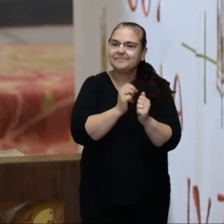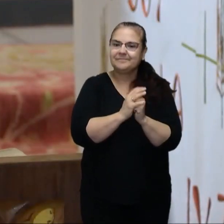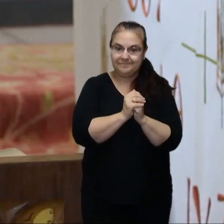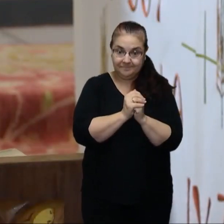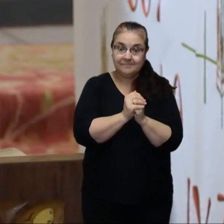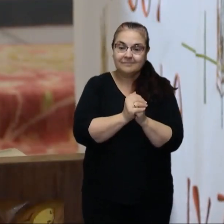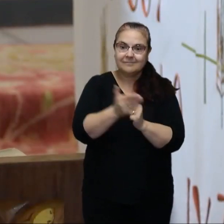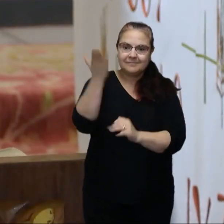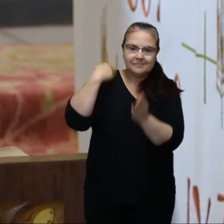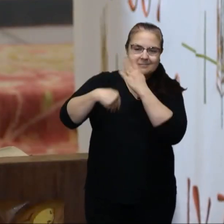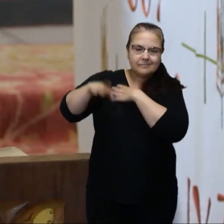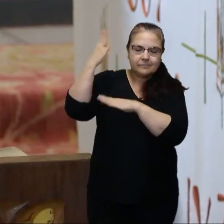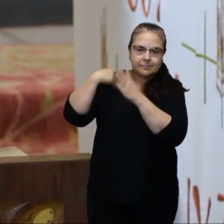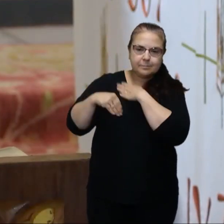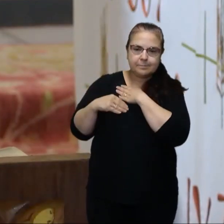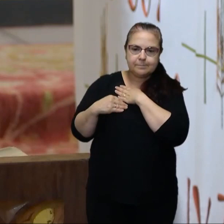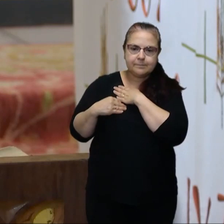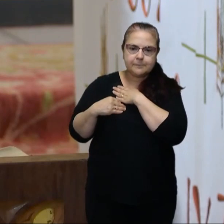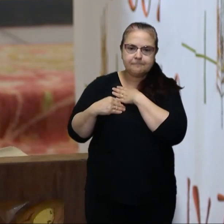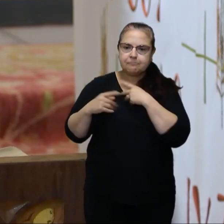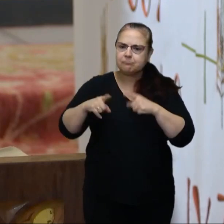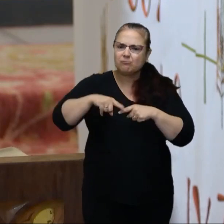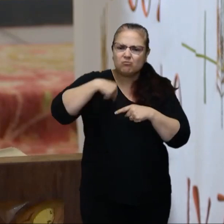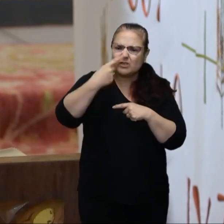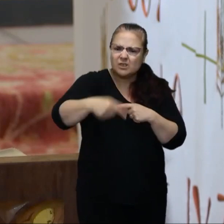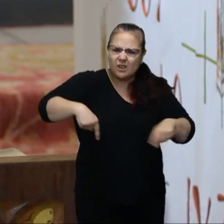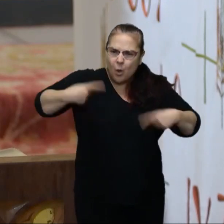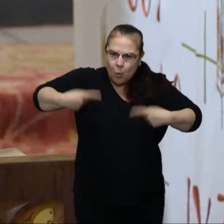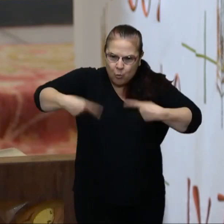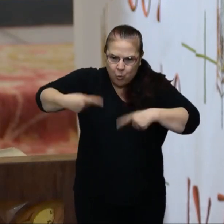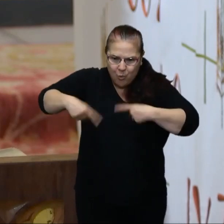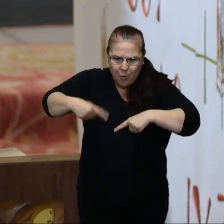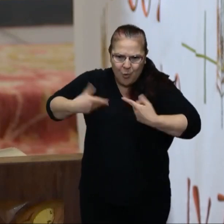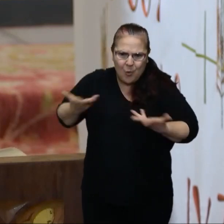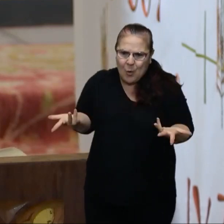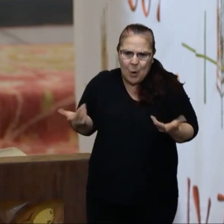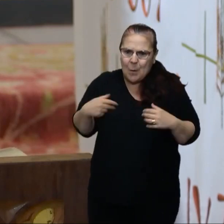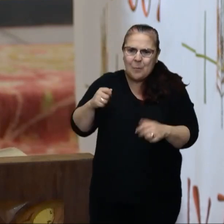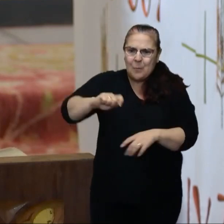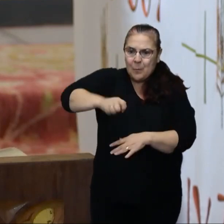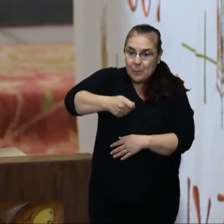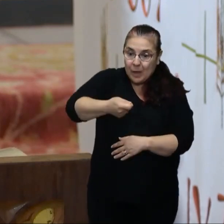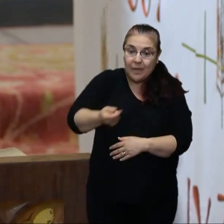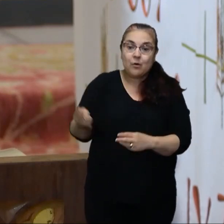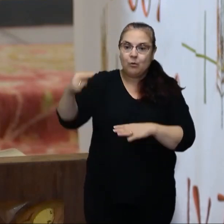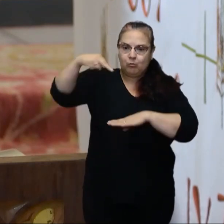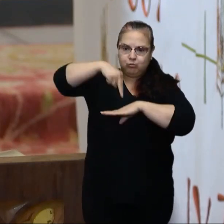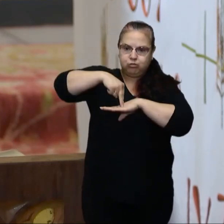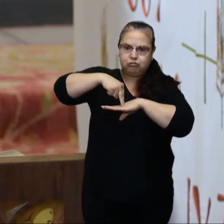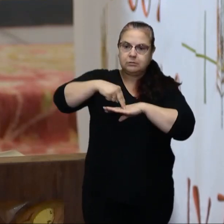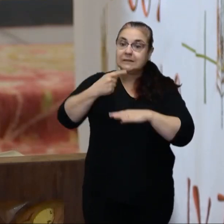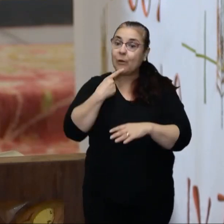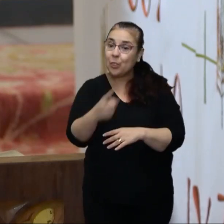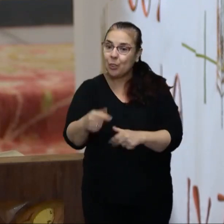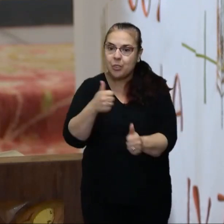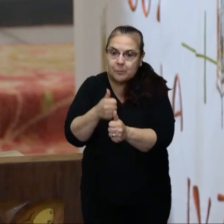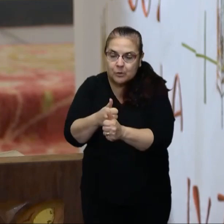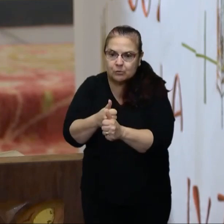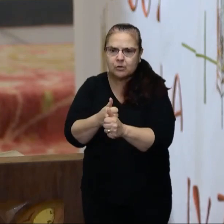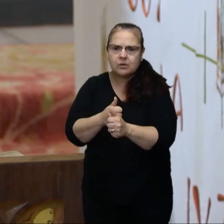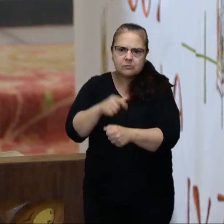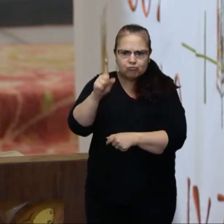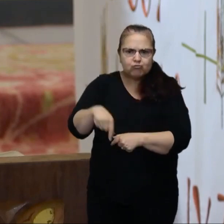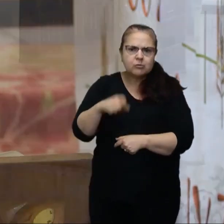En aquellos días, después de una larga discusión, se levantó Pedro y dijo a los apóstoles y a los